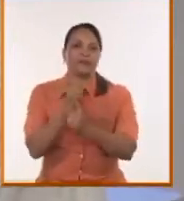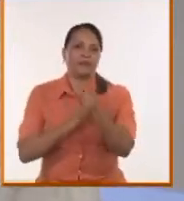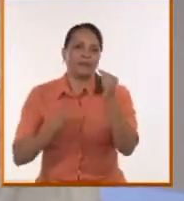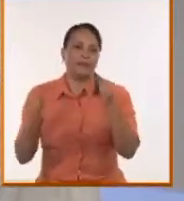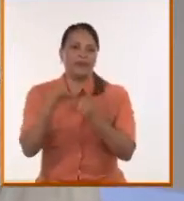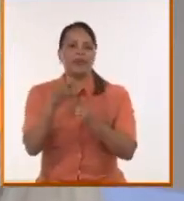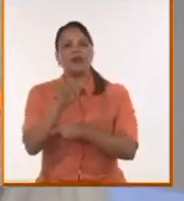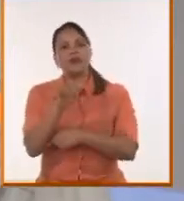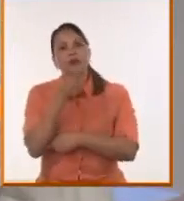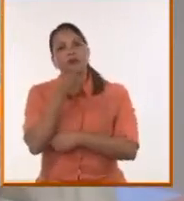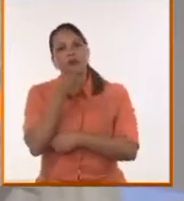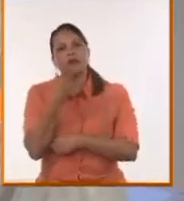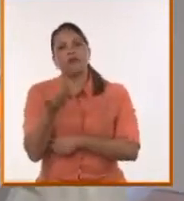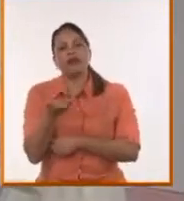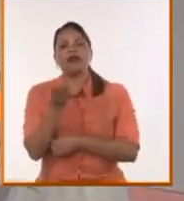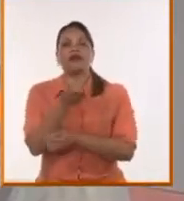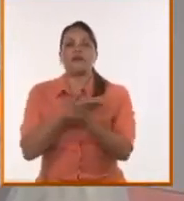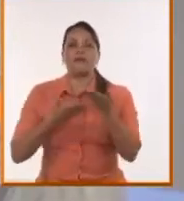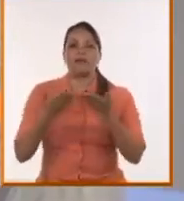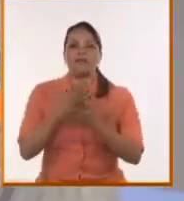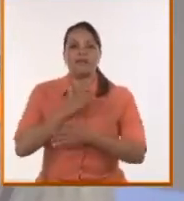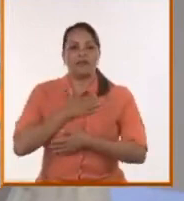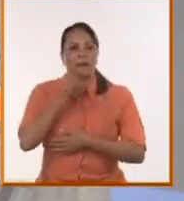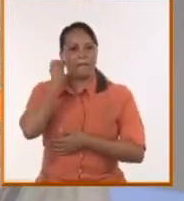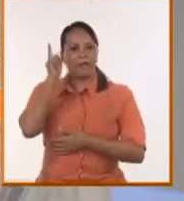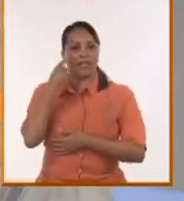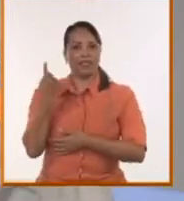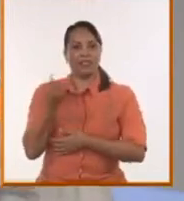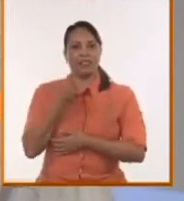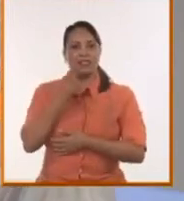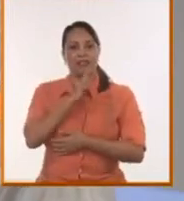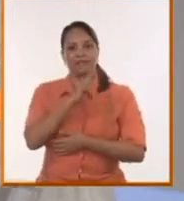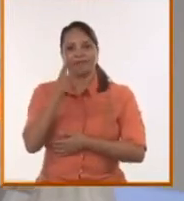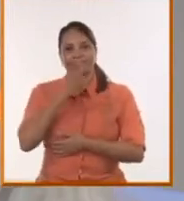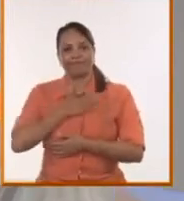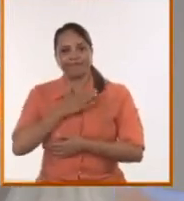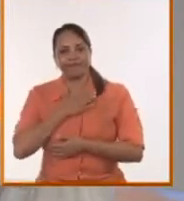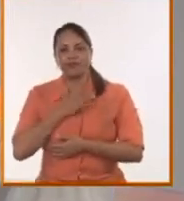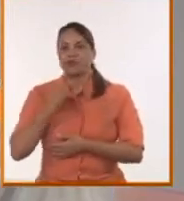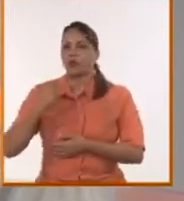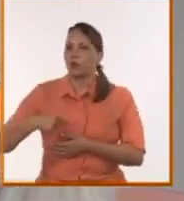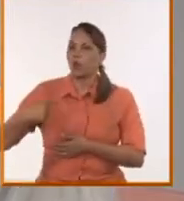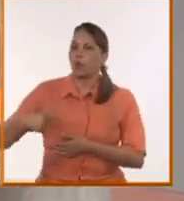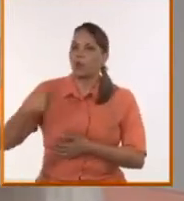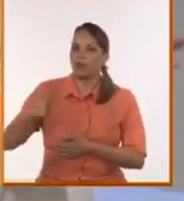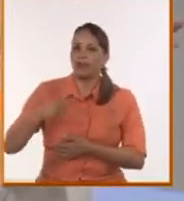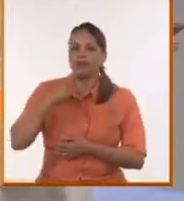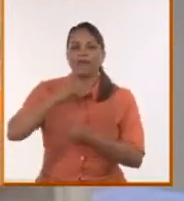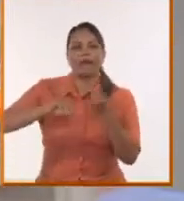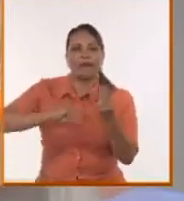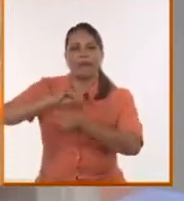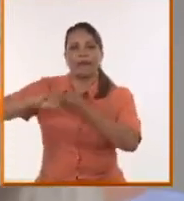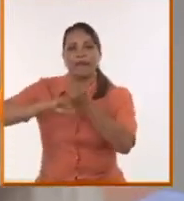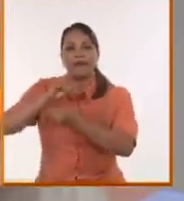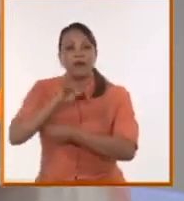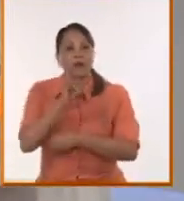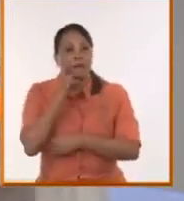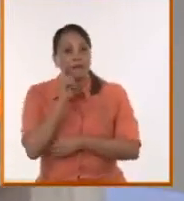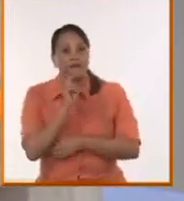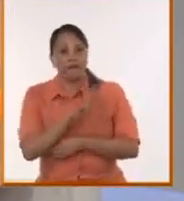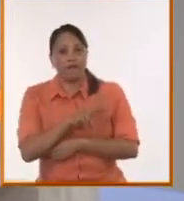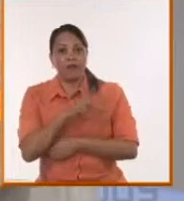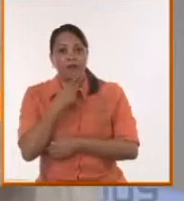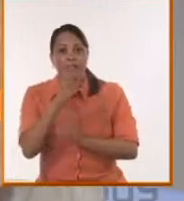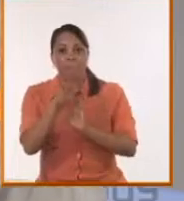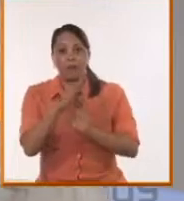eso también podemos compartirlo con la propia experiencia de esta revolución que todo el tiempo está transformándose, como lo que acabamos de ver, de